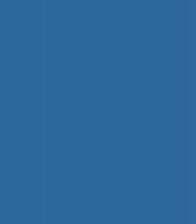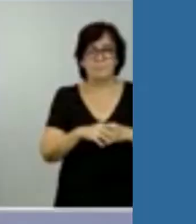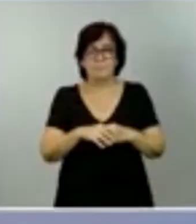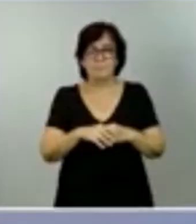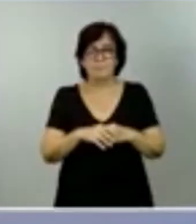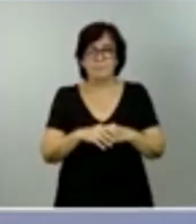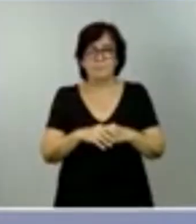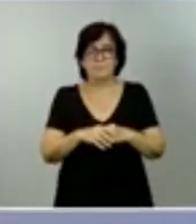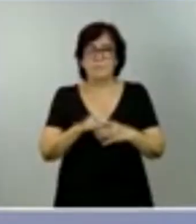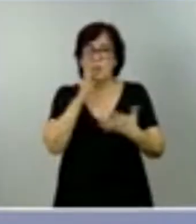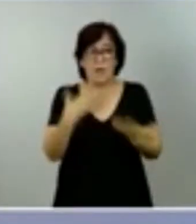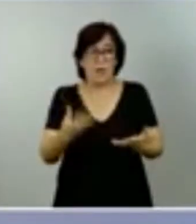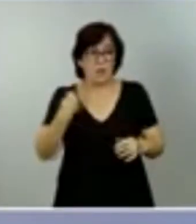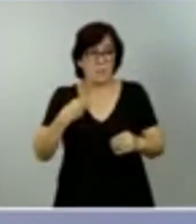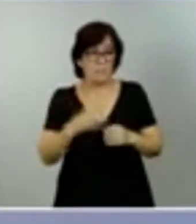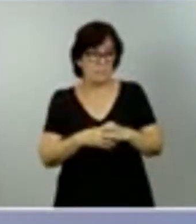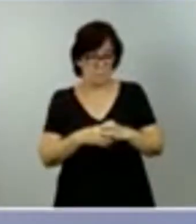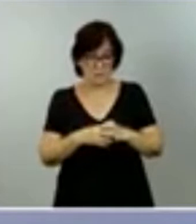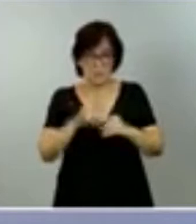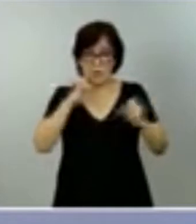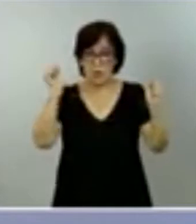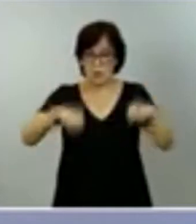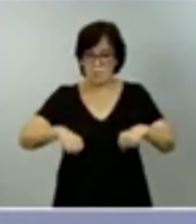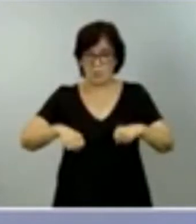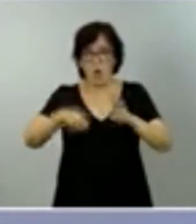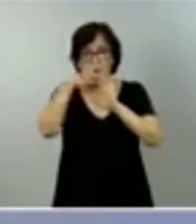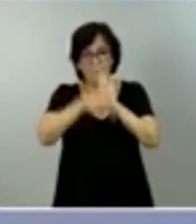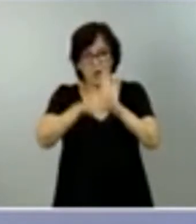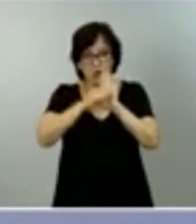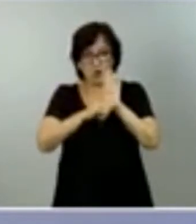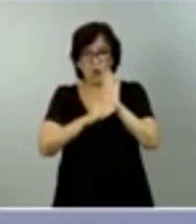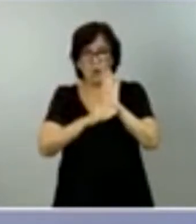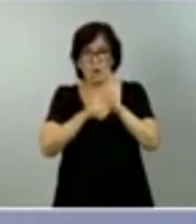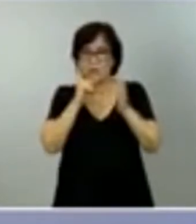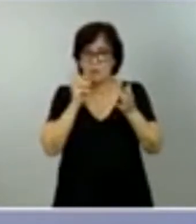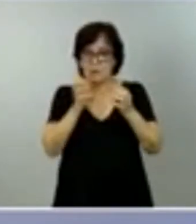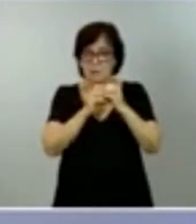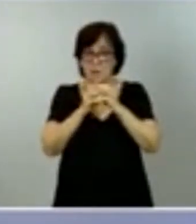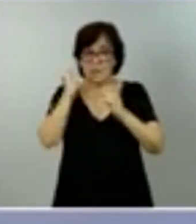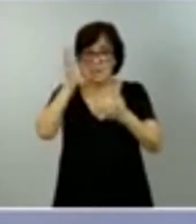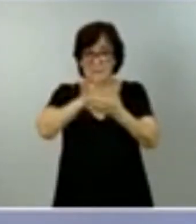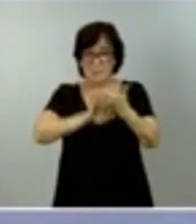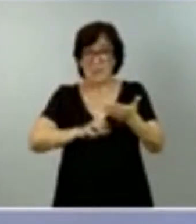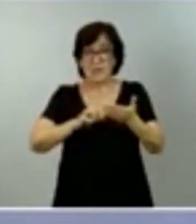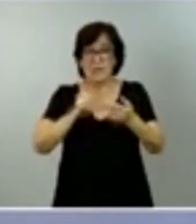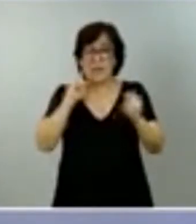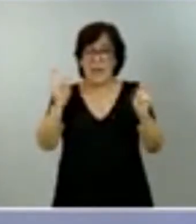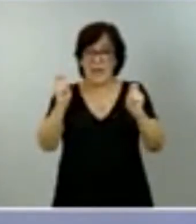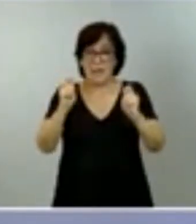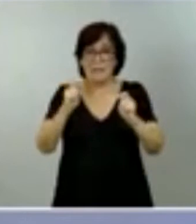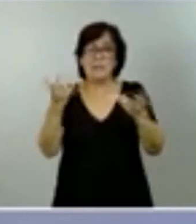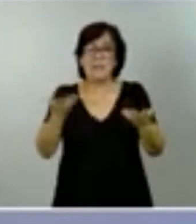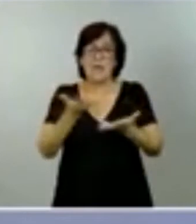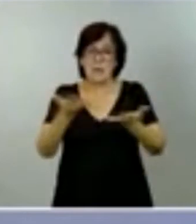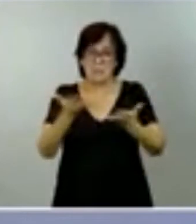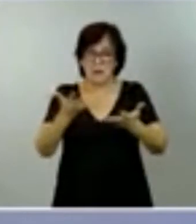Ahora mismo, lo que está aprobado en los protocolos, que es un objeto de discusión en la ponencia de alertas y emergencias sanitarias y que son validados por la